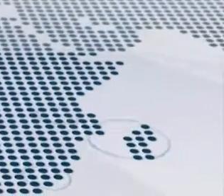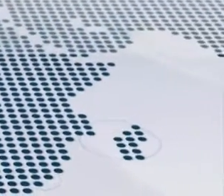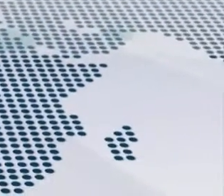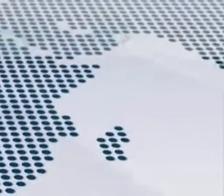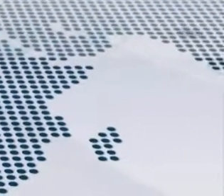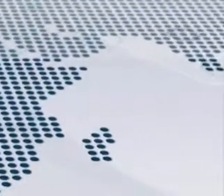¡Gracias! ¡Gracias! ¡Gracias!